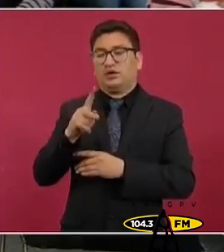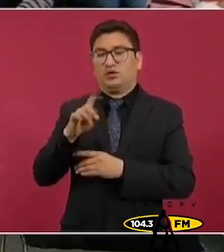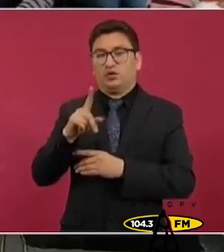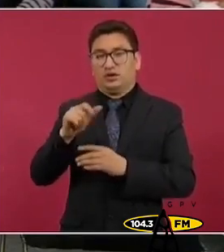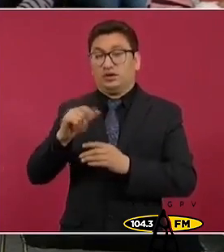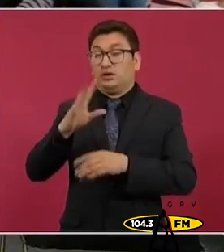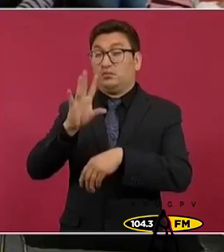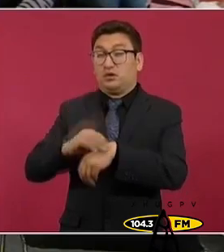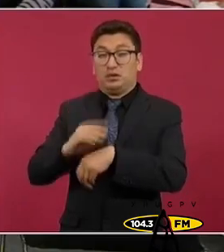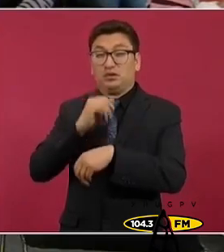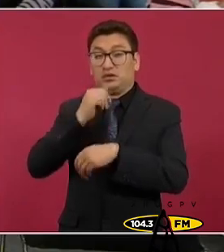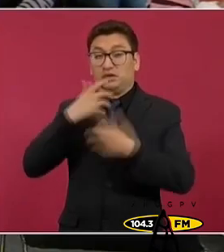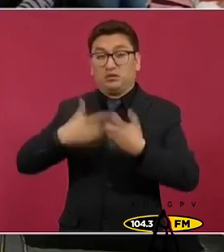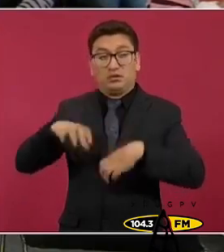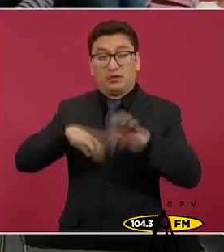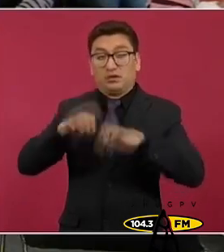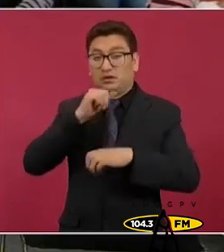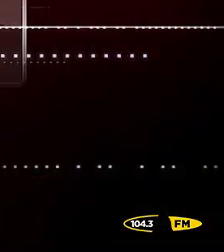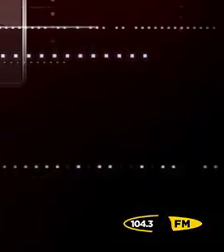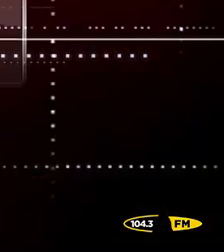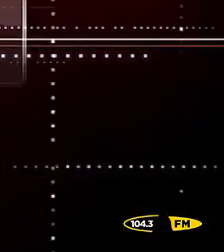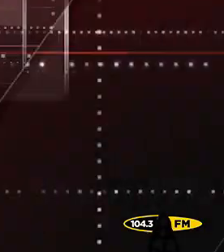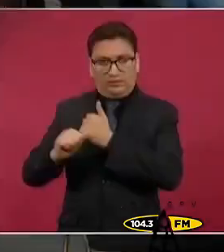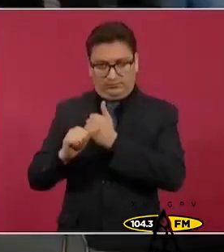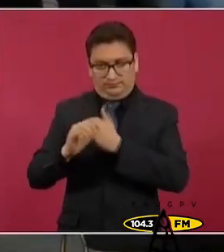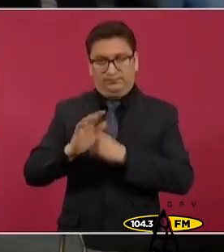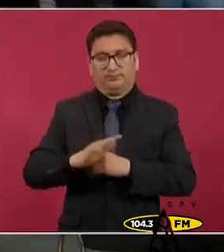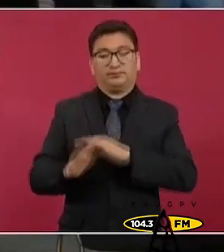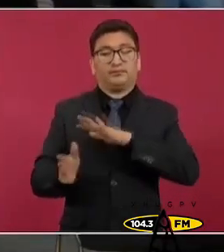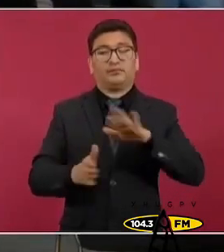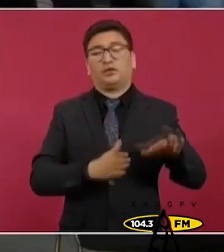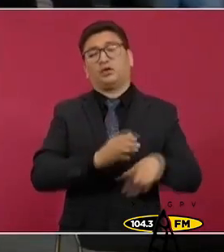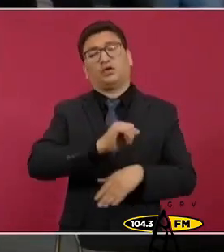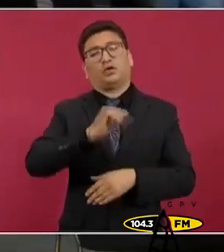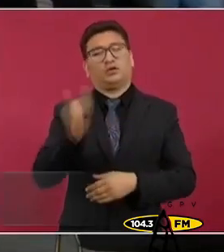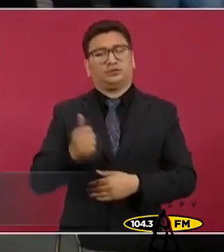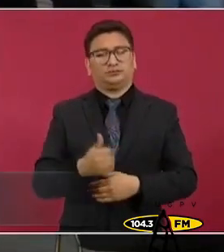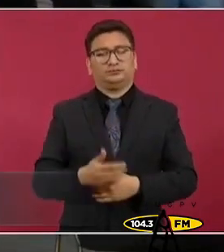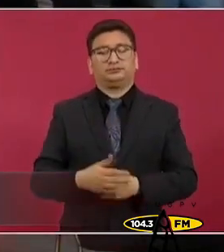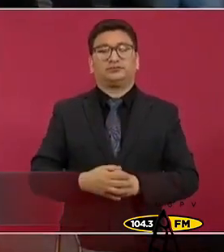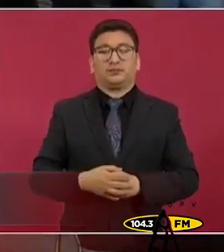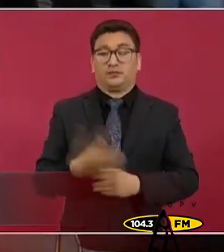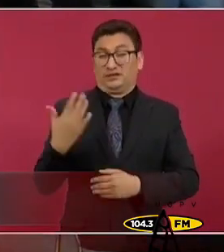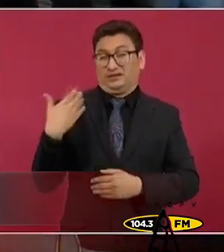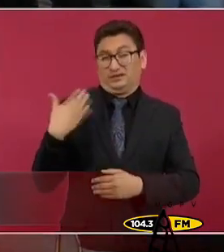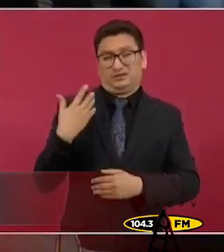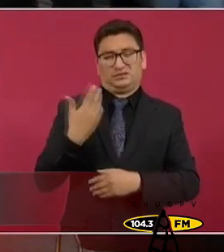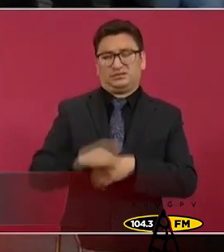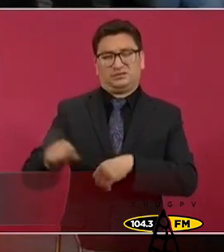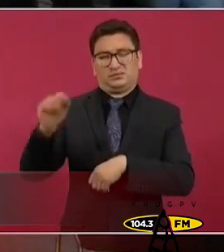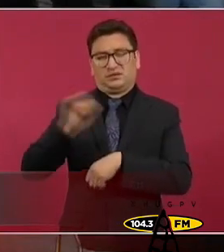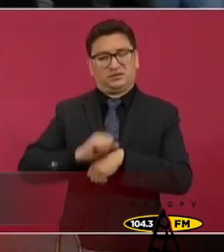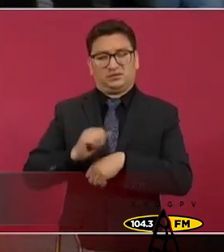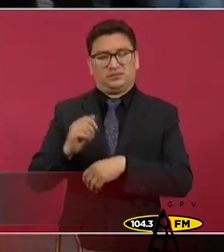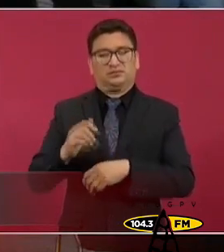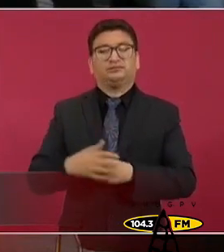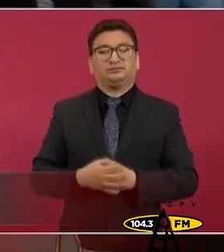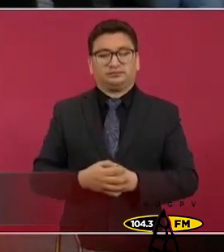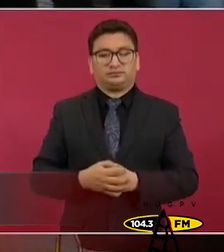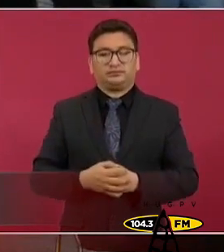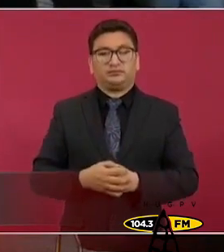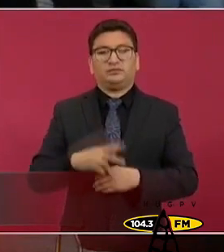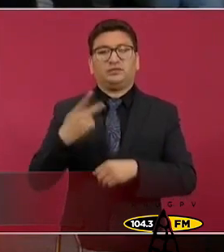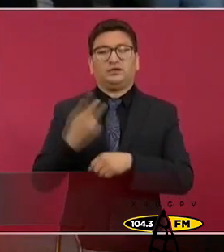encargado de administrarlas. A pregunta de nuestra compañera de Canal 44, Susana Carreño, durante la